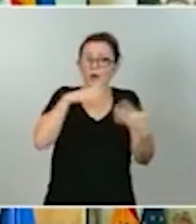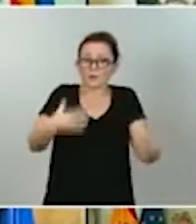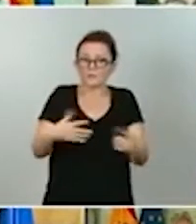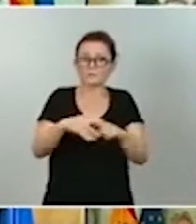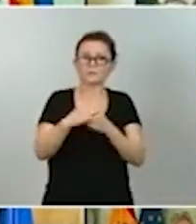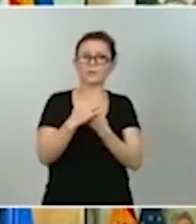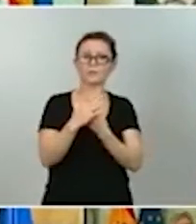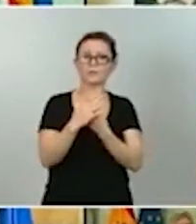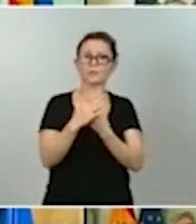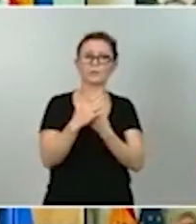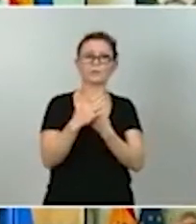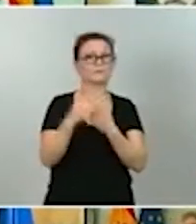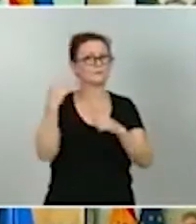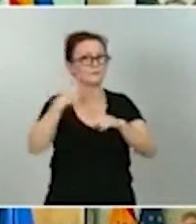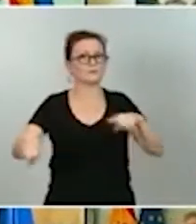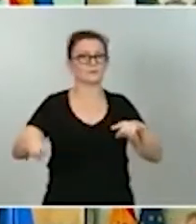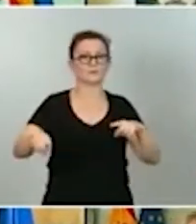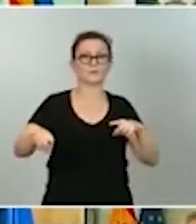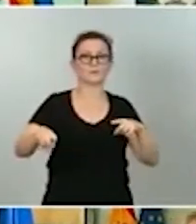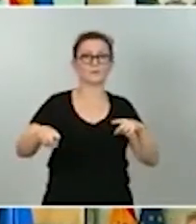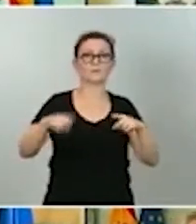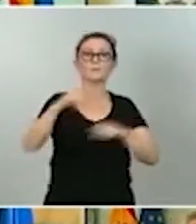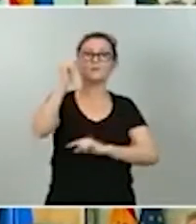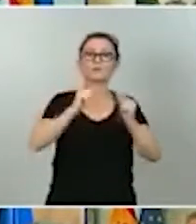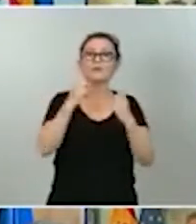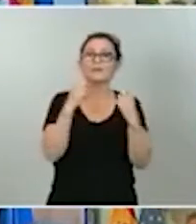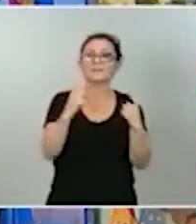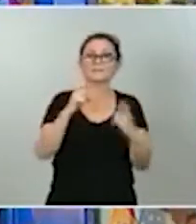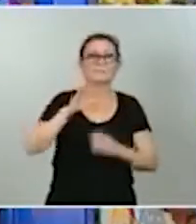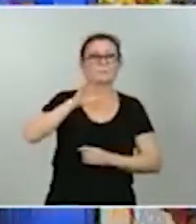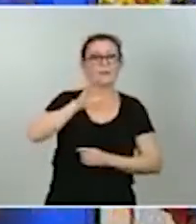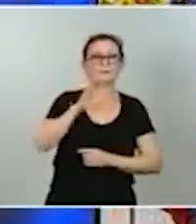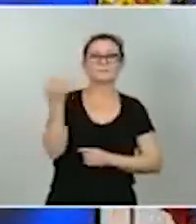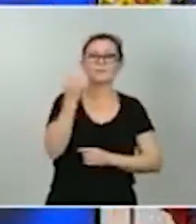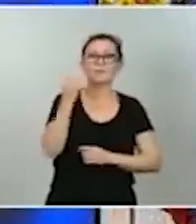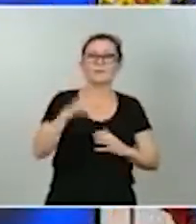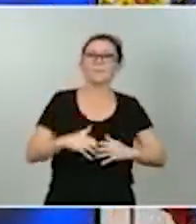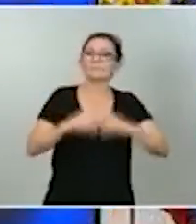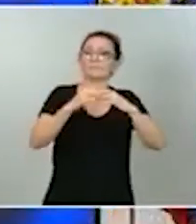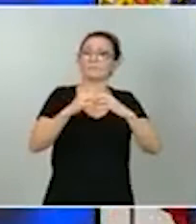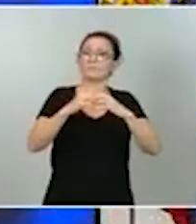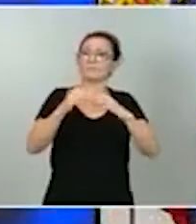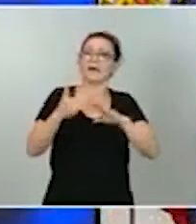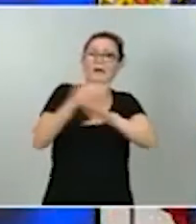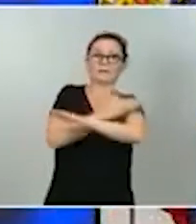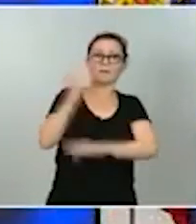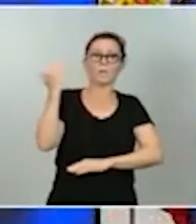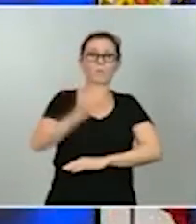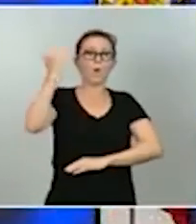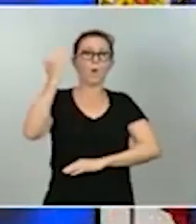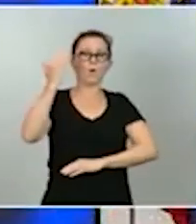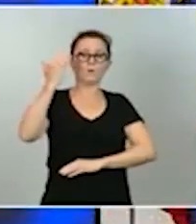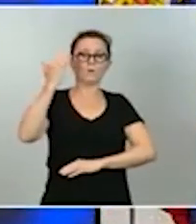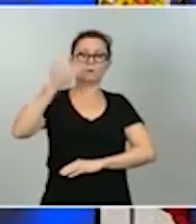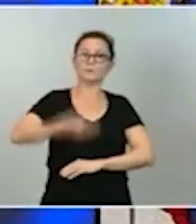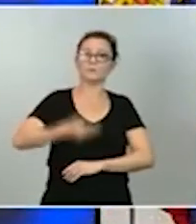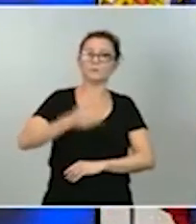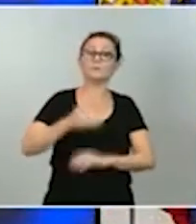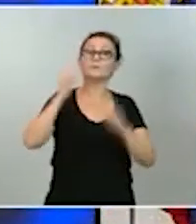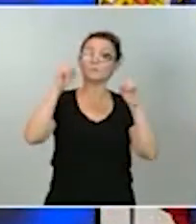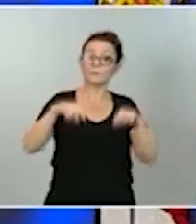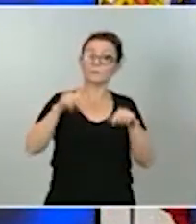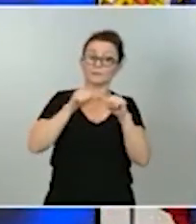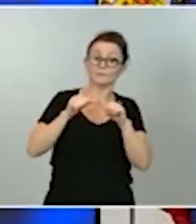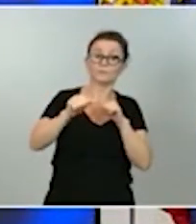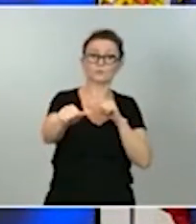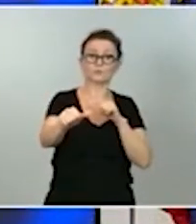presupuestos que demanda un país que debe reponerse de un gran golpe, pero que también tiene que ganar su futuro. Son presupuestos